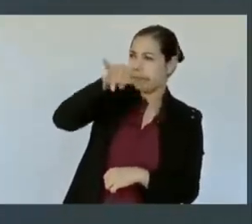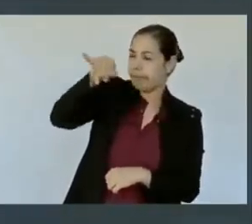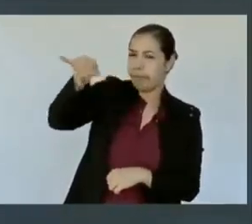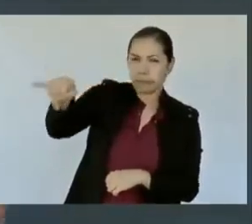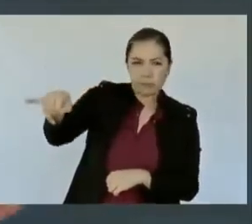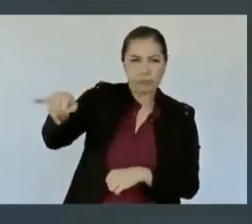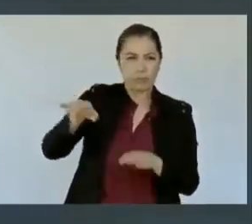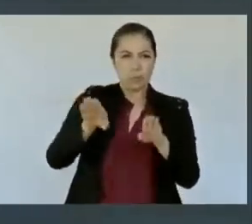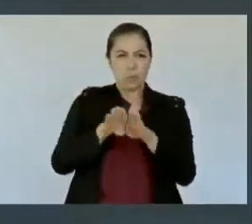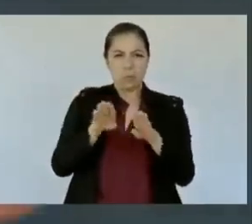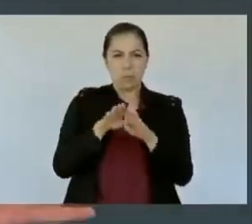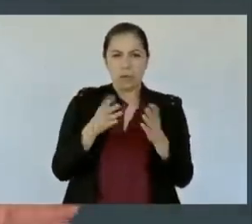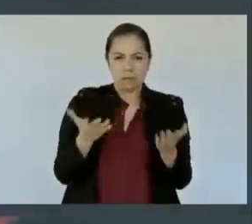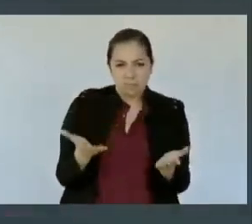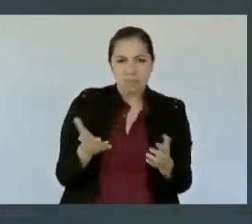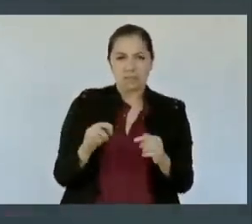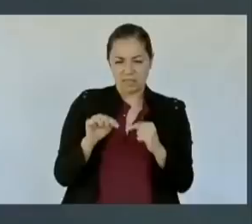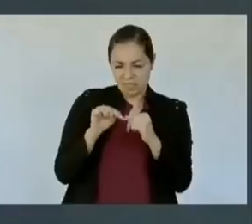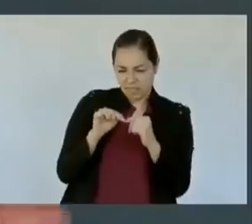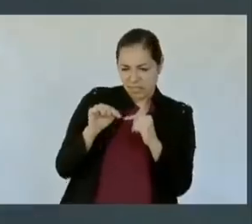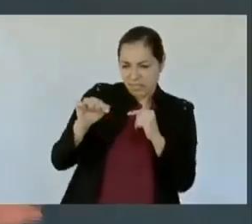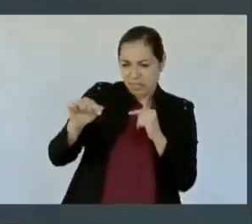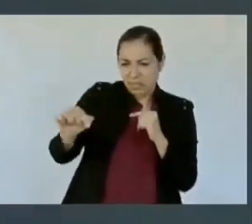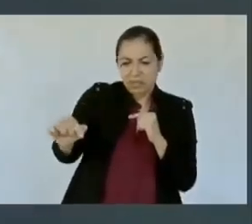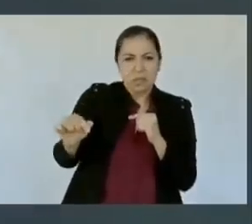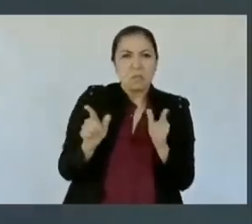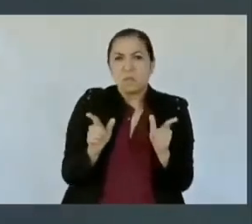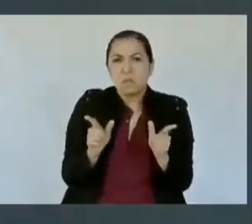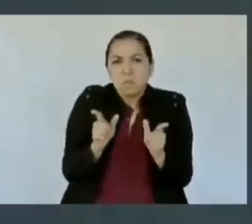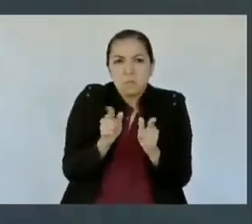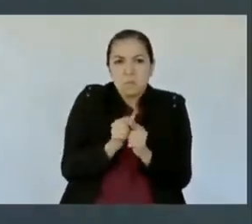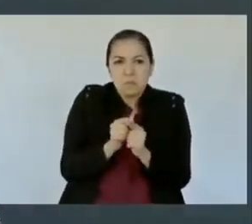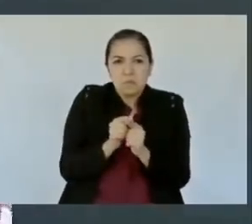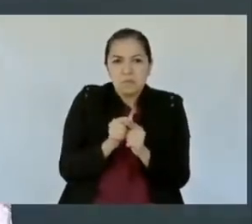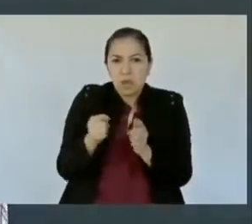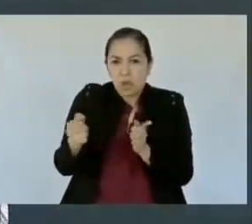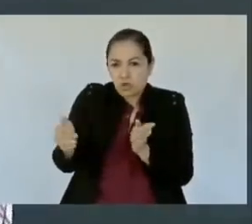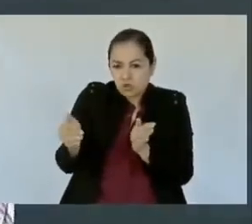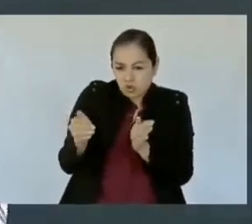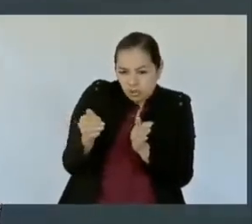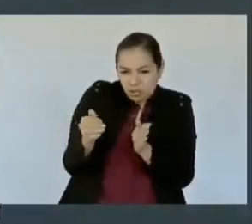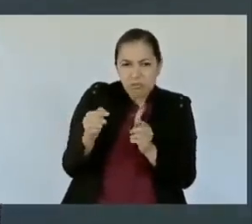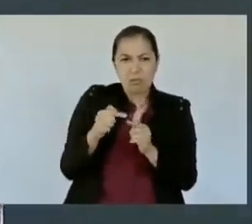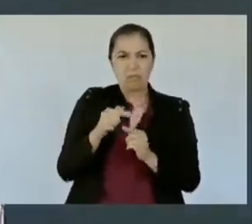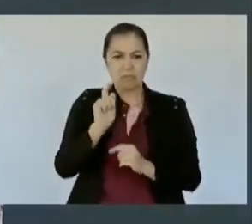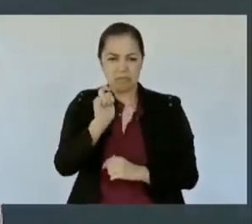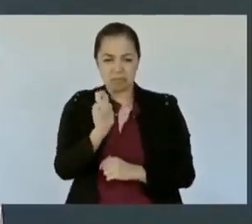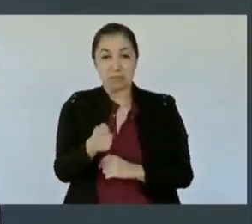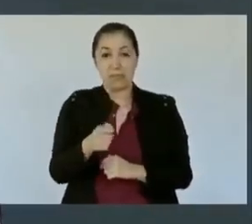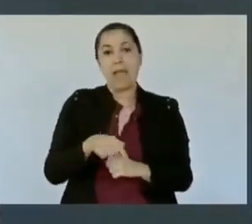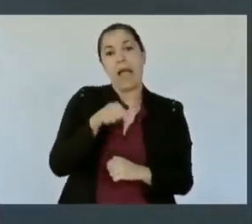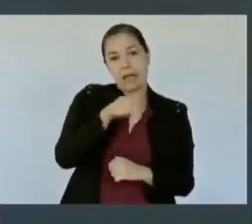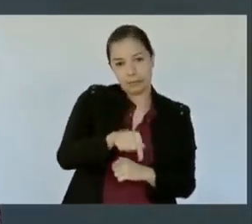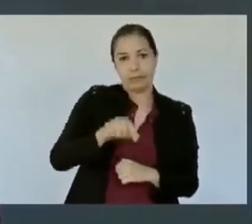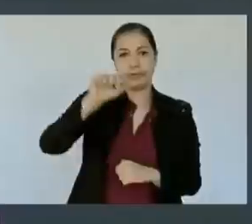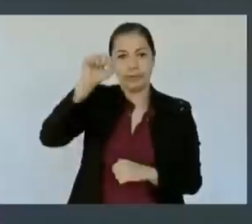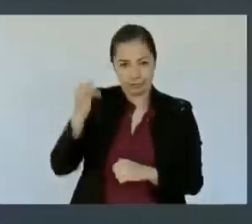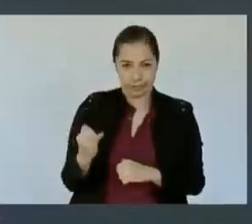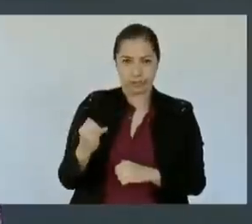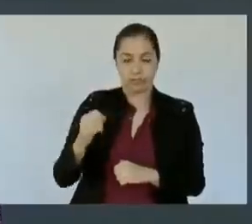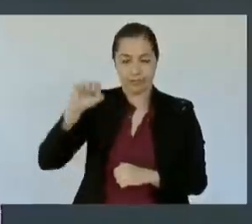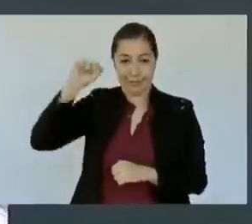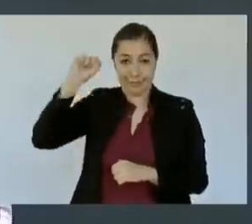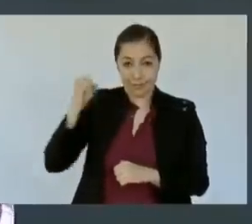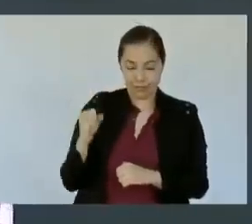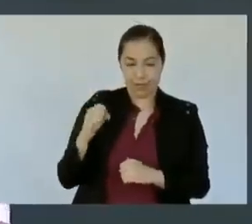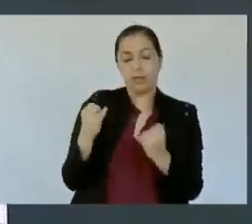encuentran apenas a una distancia muy breve, muy corta. San Ignacio y Tayoltita, San Ignacio Sinaloa